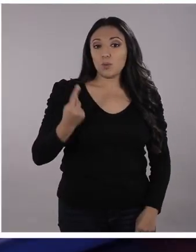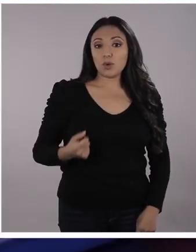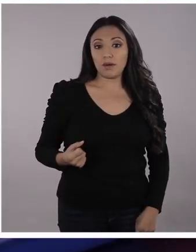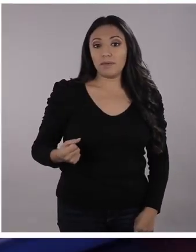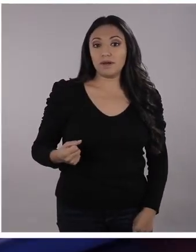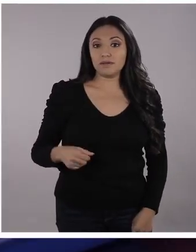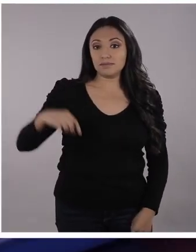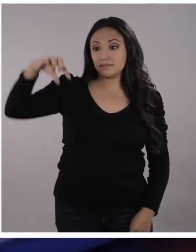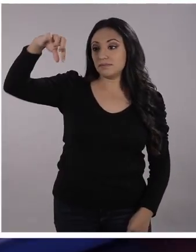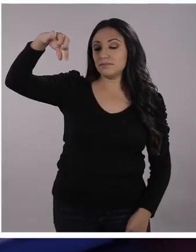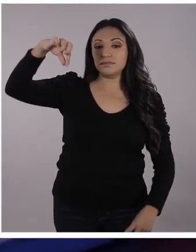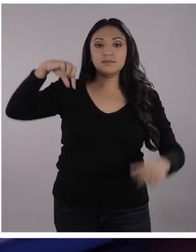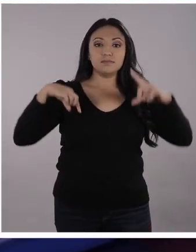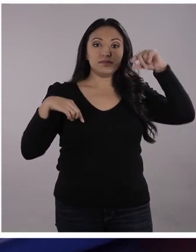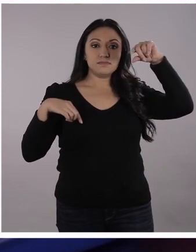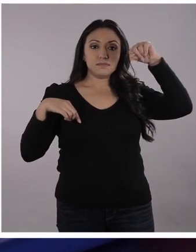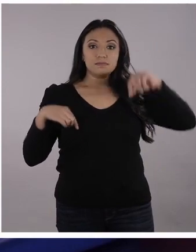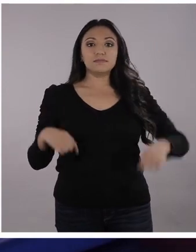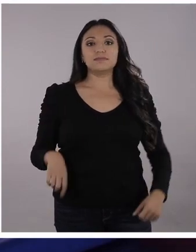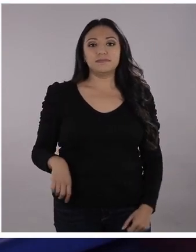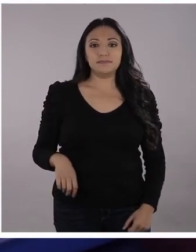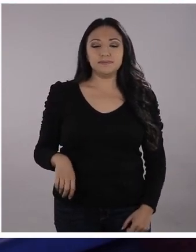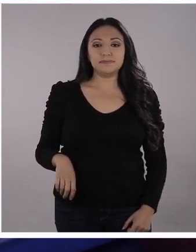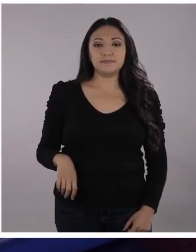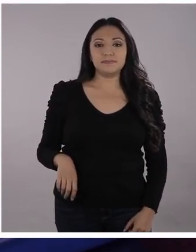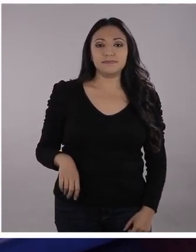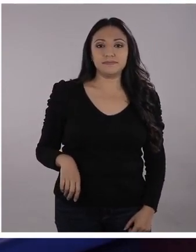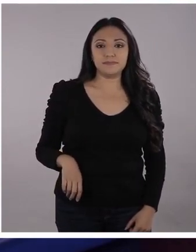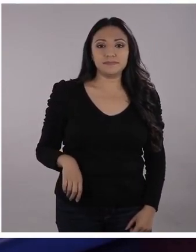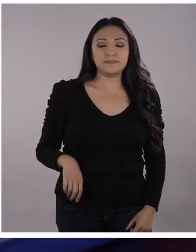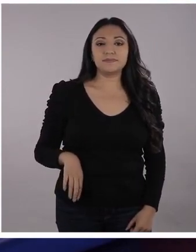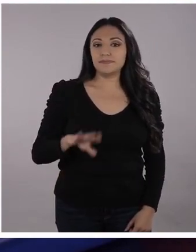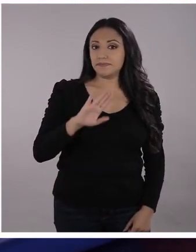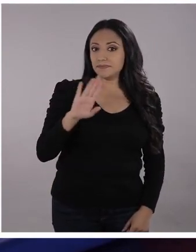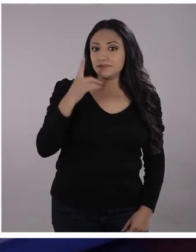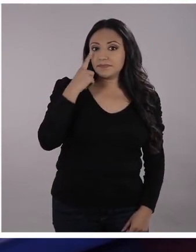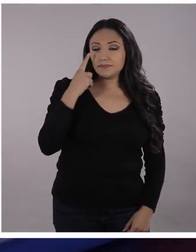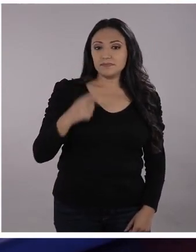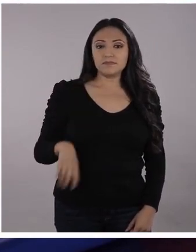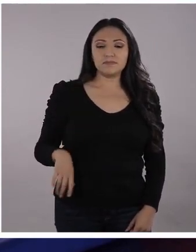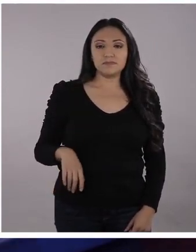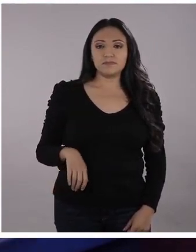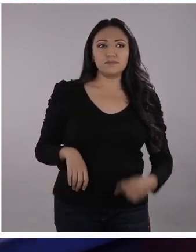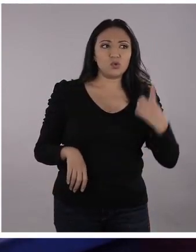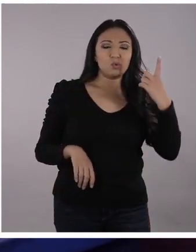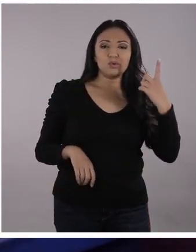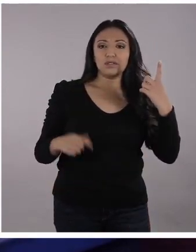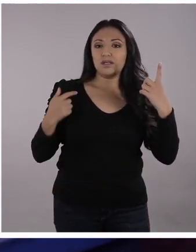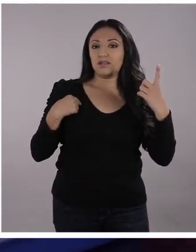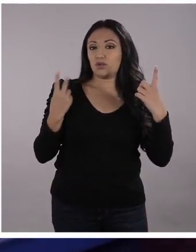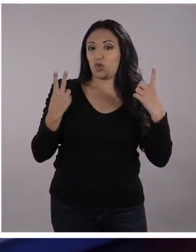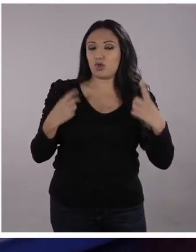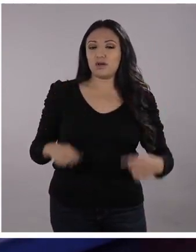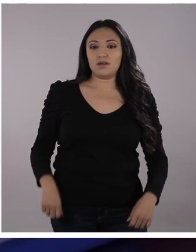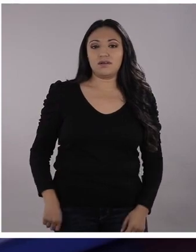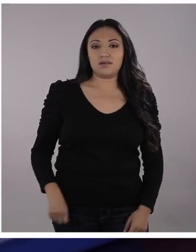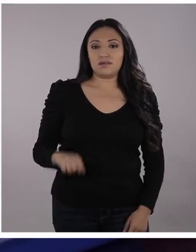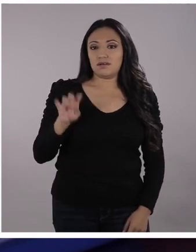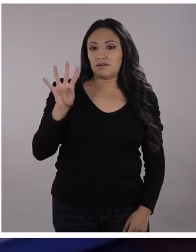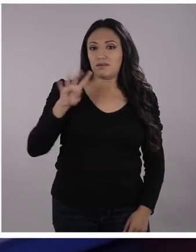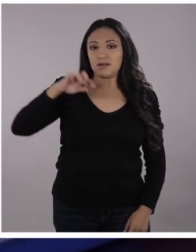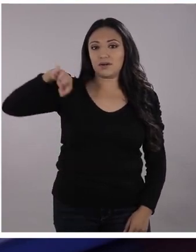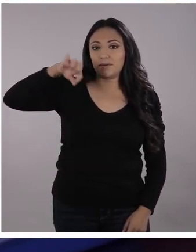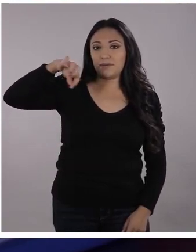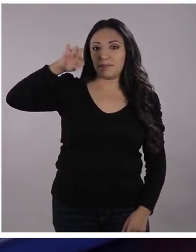casa o vayan tomando nota de cómo es el procedimiento. Listo. Perfecto. ¿Cuántas te puse? Vamos, una gotita. A mí me tocó